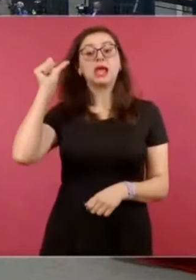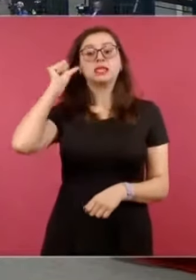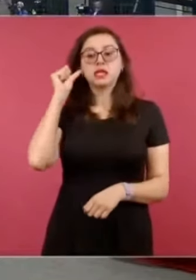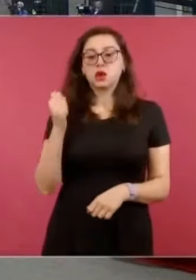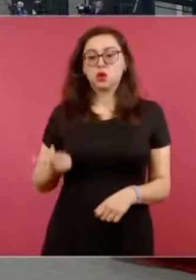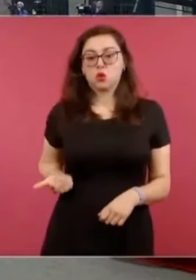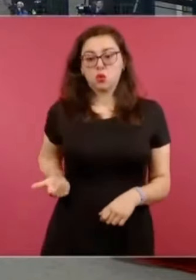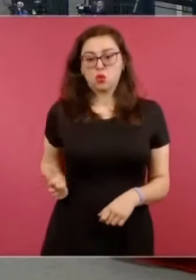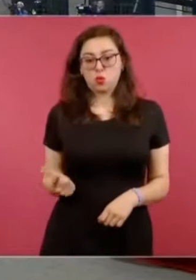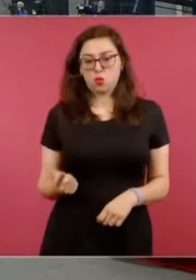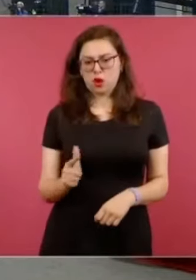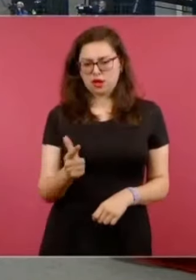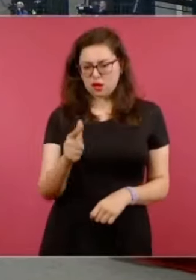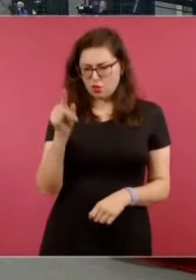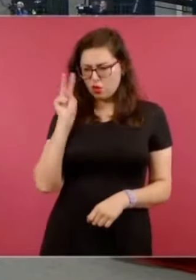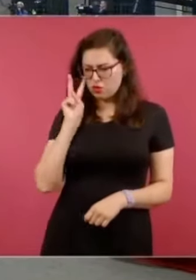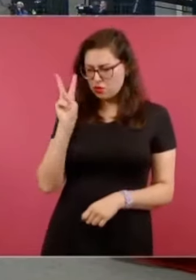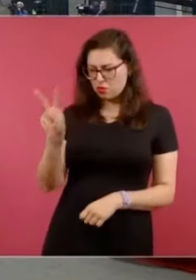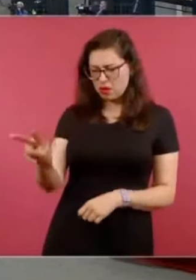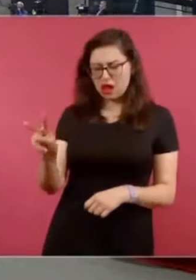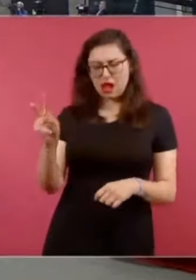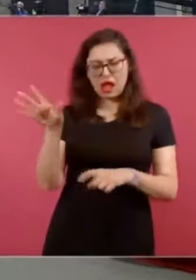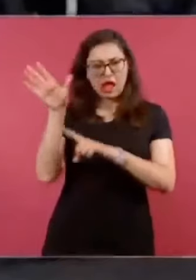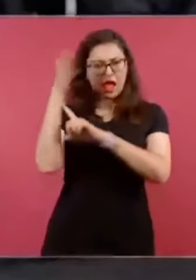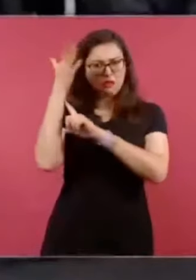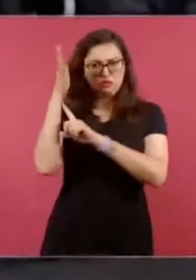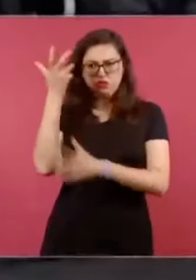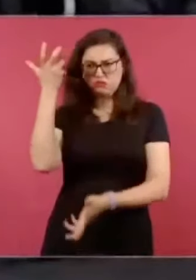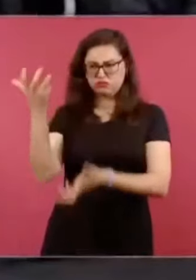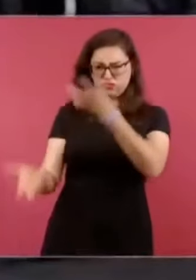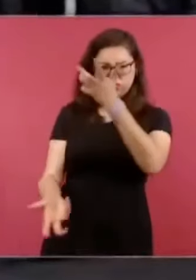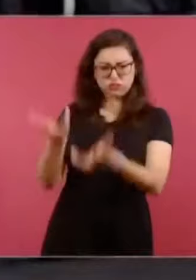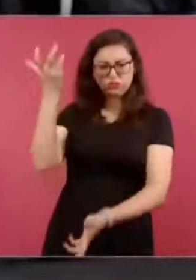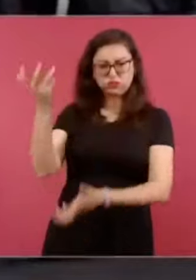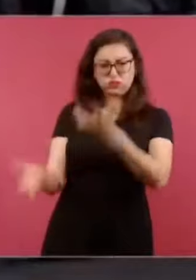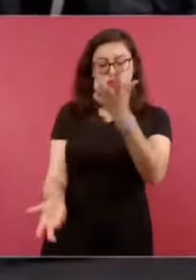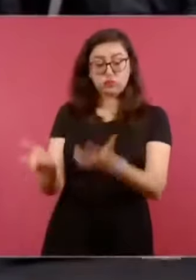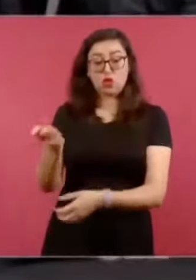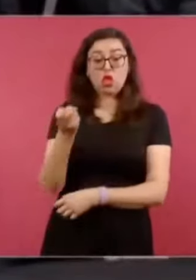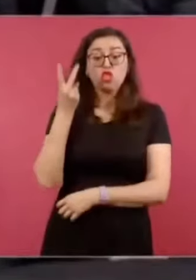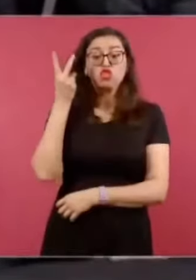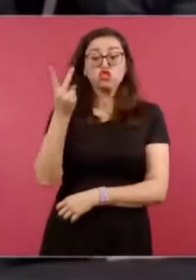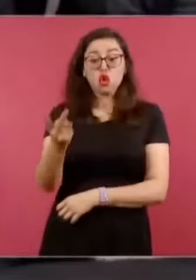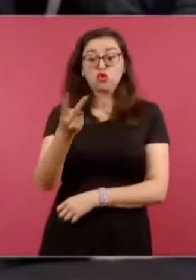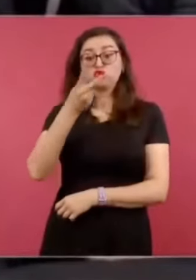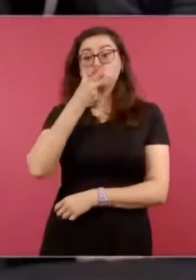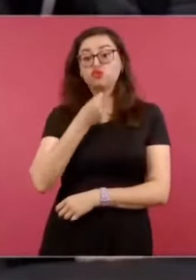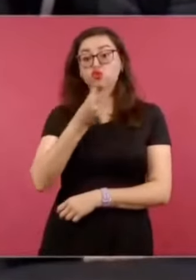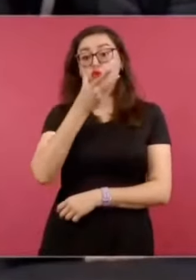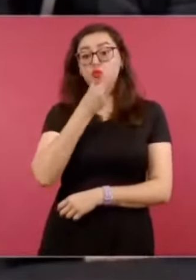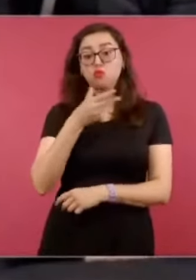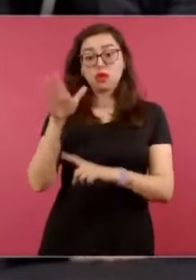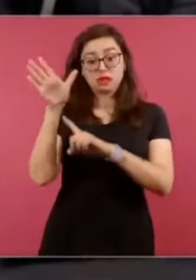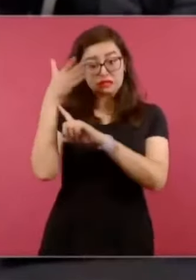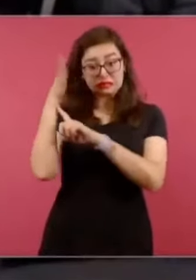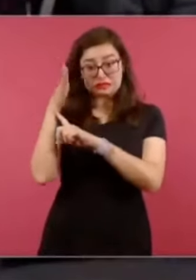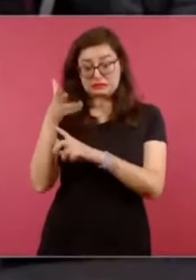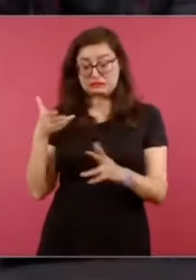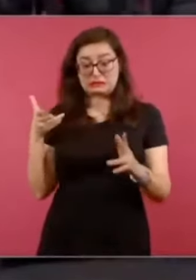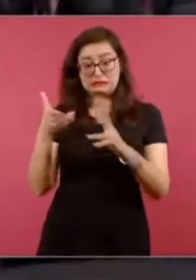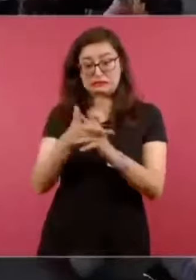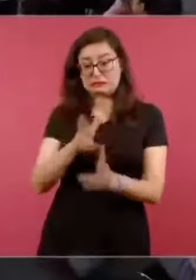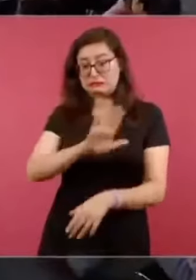fueron incendiadas ambulancias y donde fueron asesinados dos paramédicos? ¿Qué reporte se tiene y si se han identificado? Sí, muy